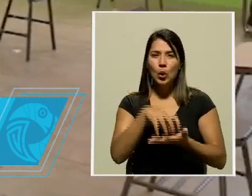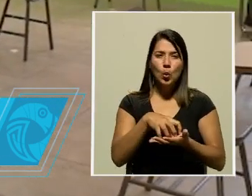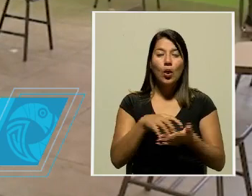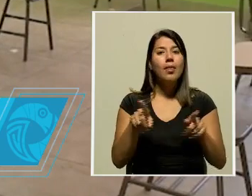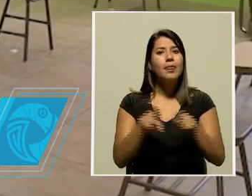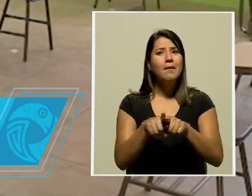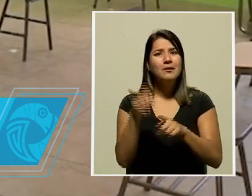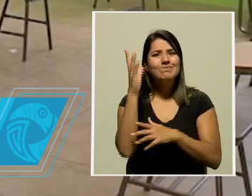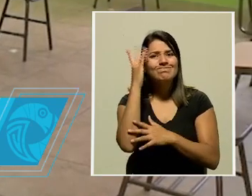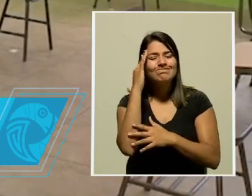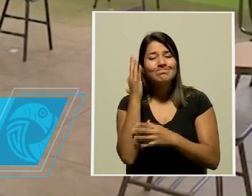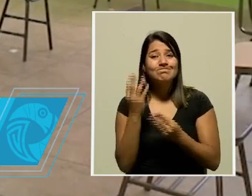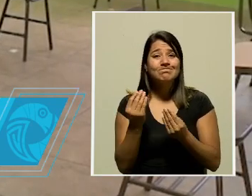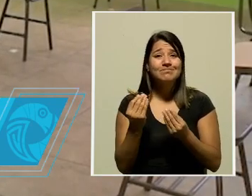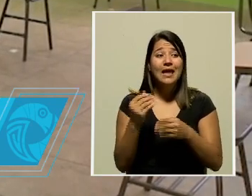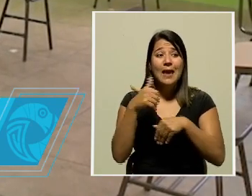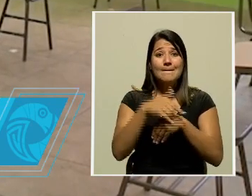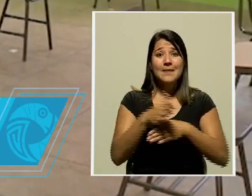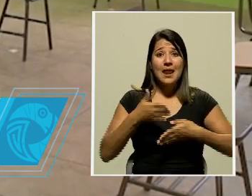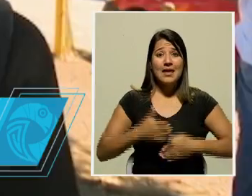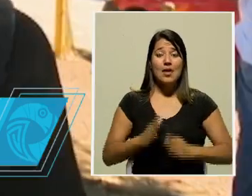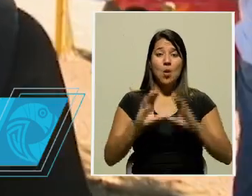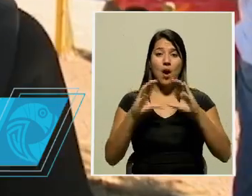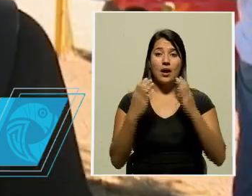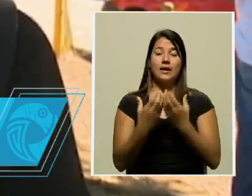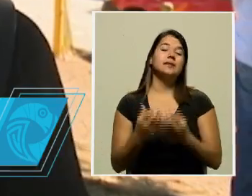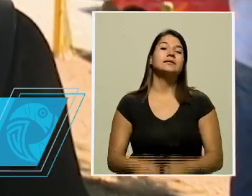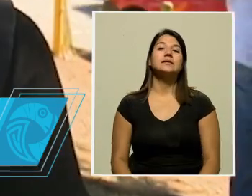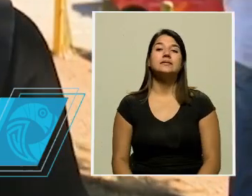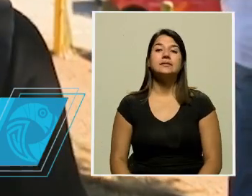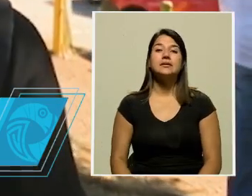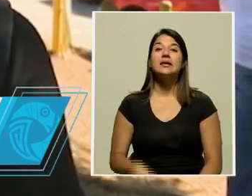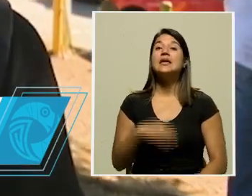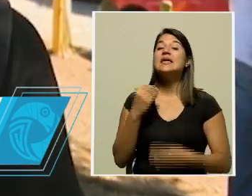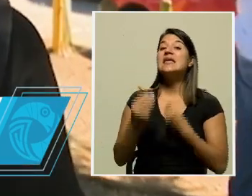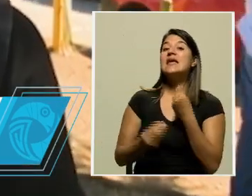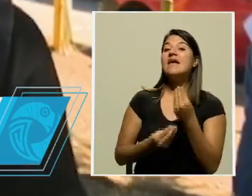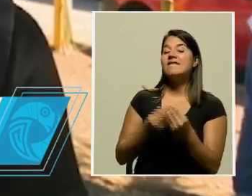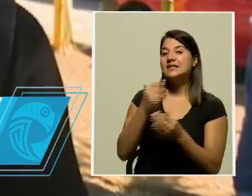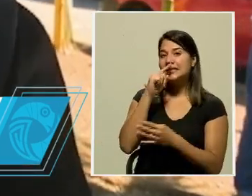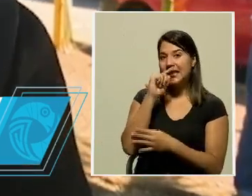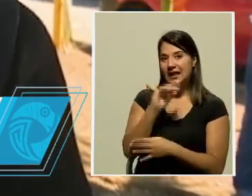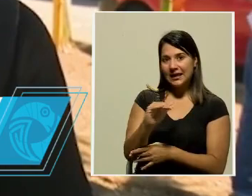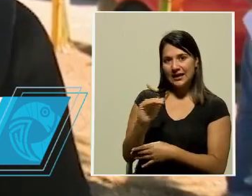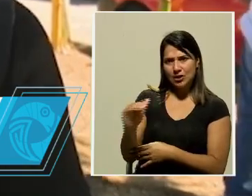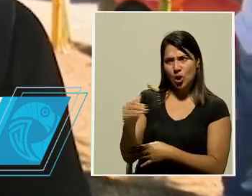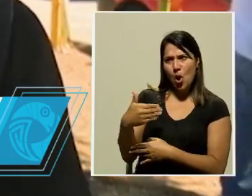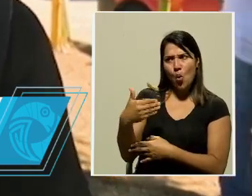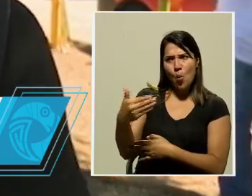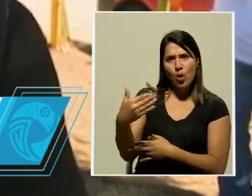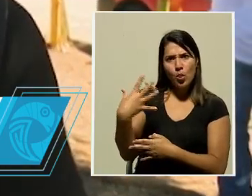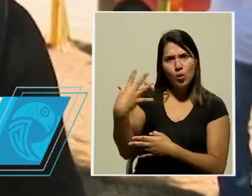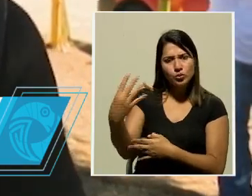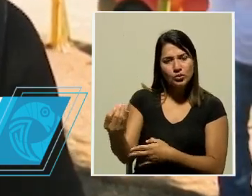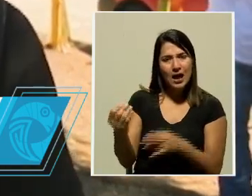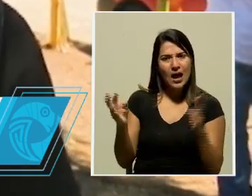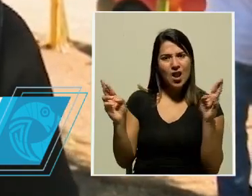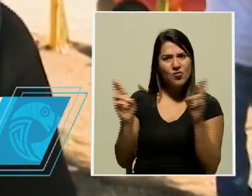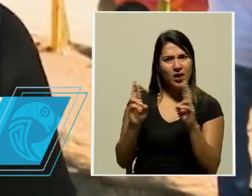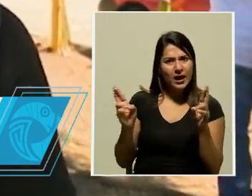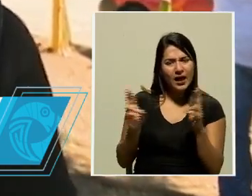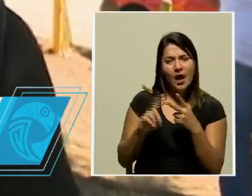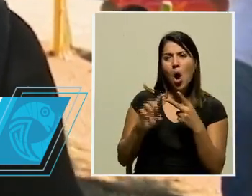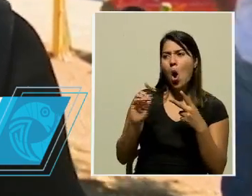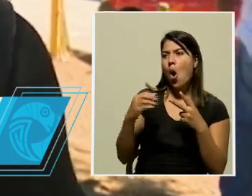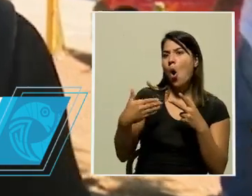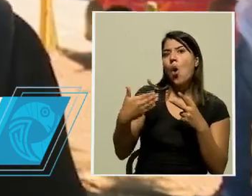temor de enviar a los niños a clases. ¿Qué van a hacer los niños en su momento de salir a un recreo o al